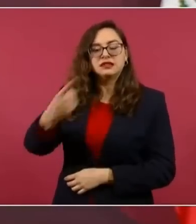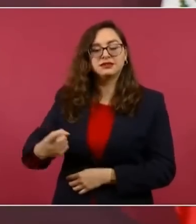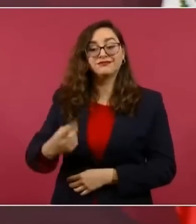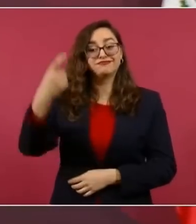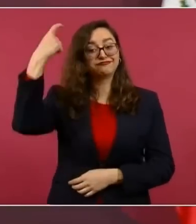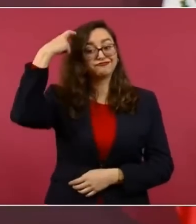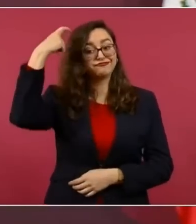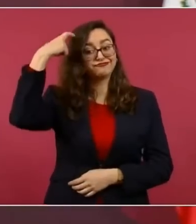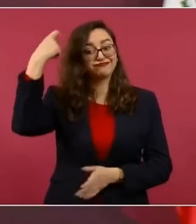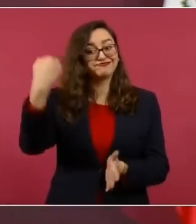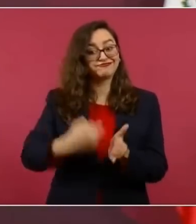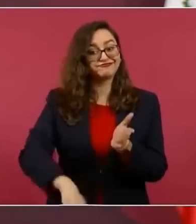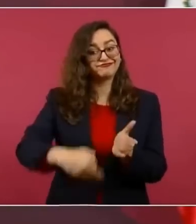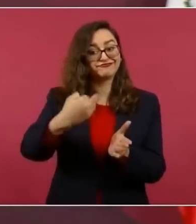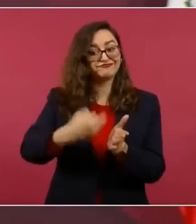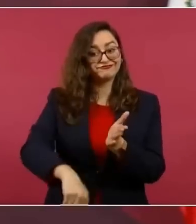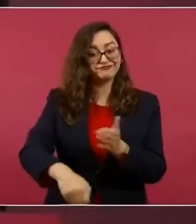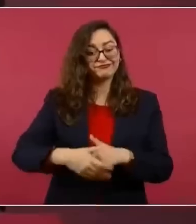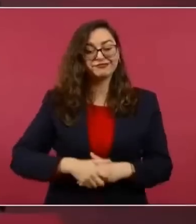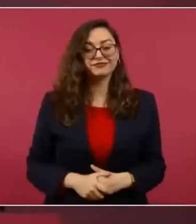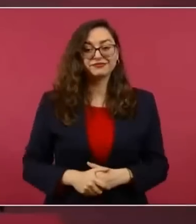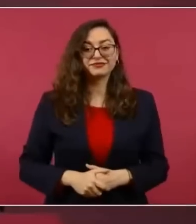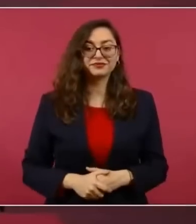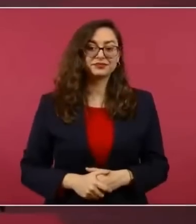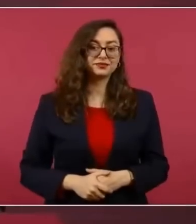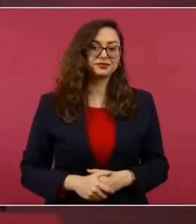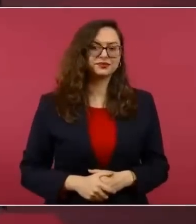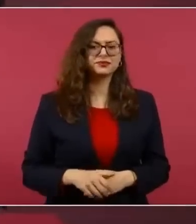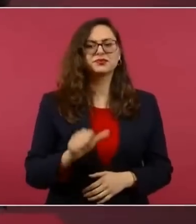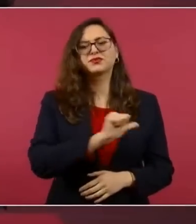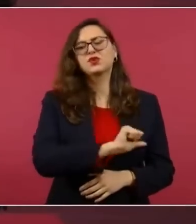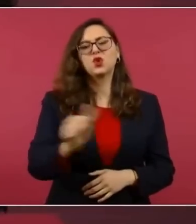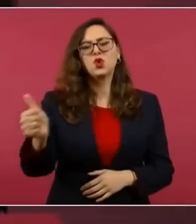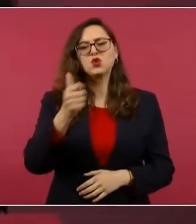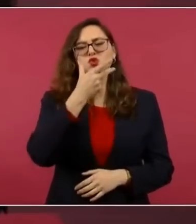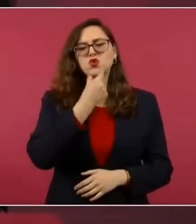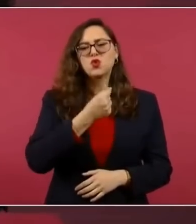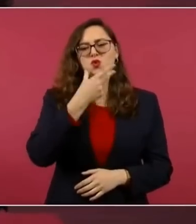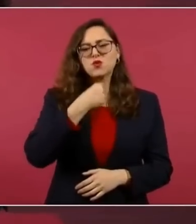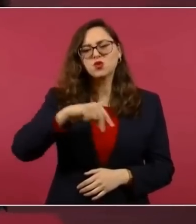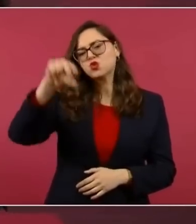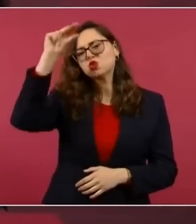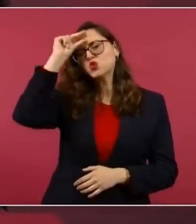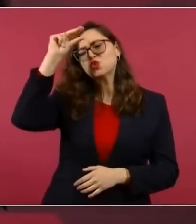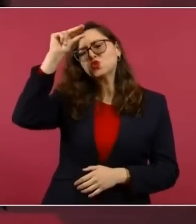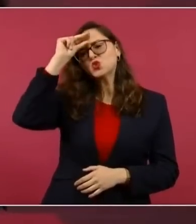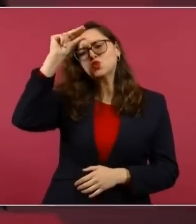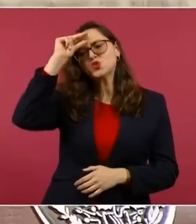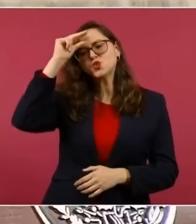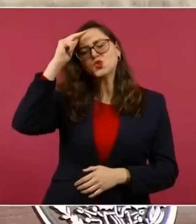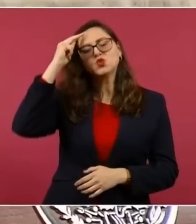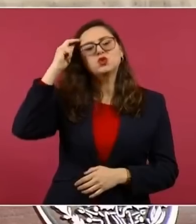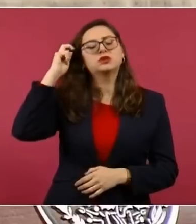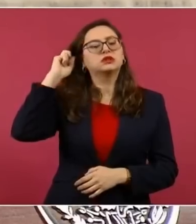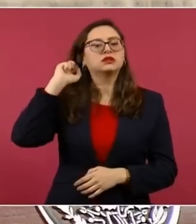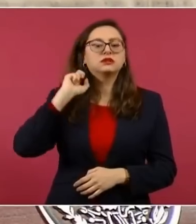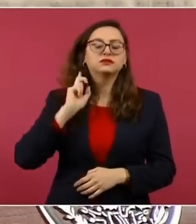Y el otro sabio, ¿no? Sabiondo, de este